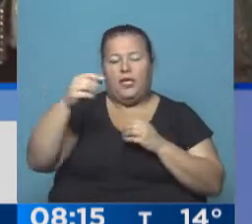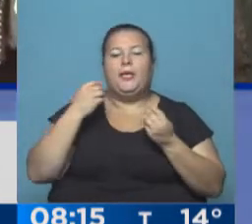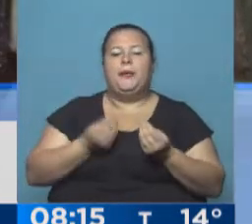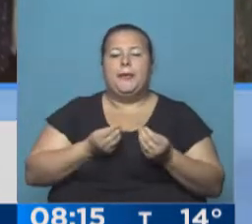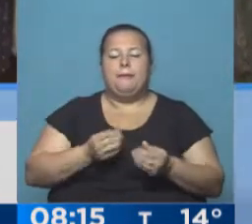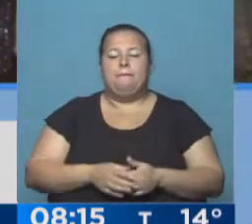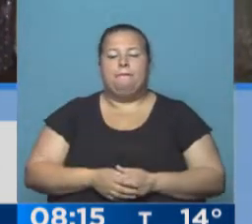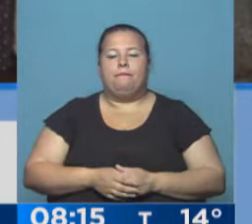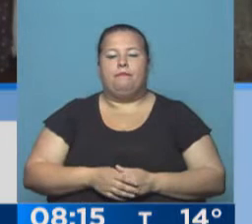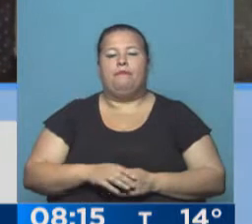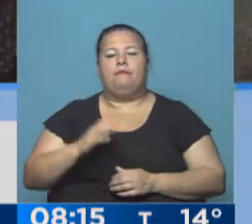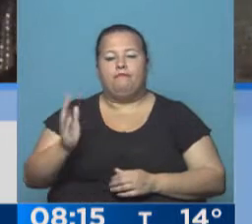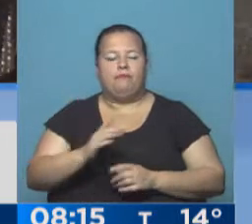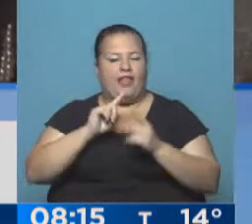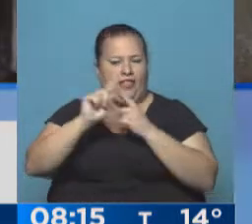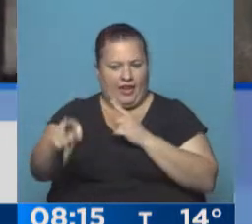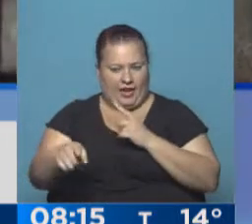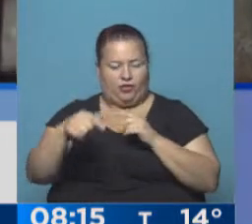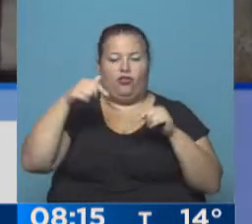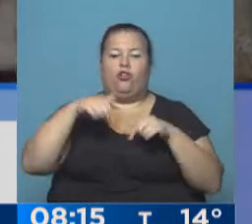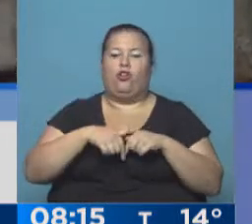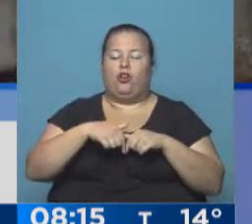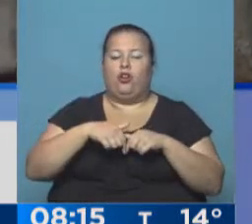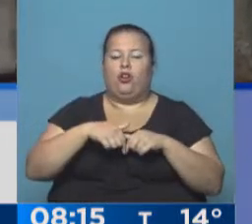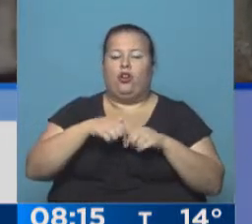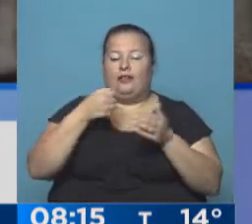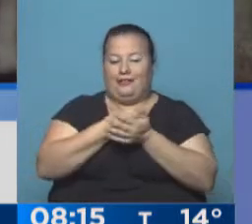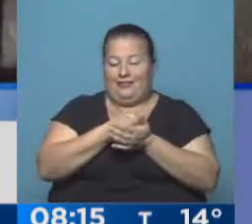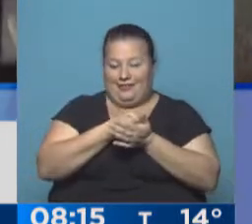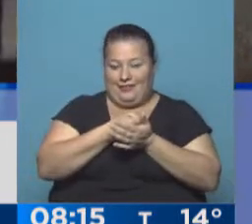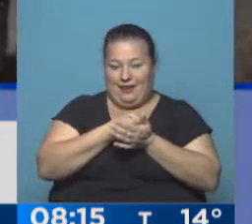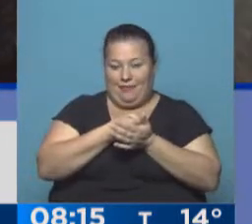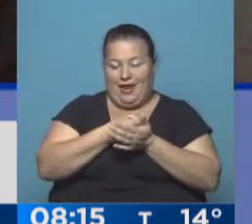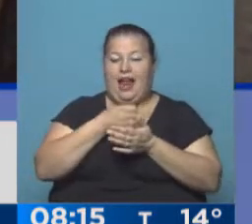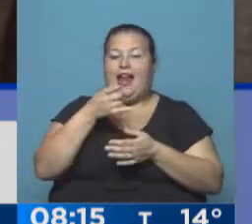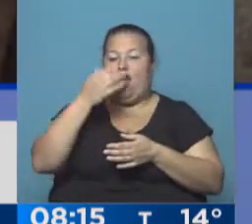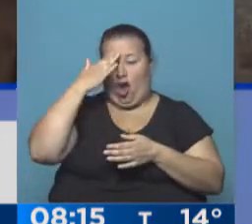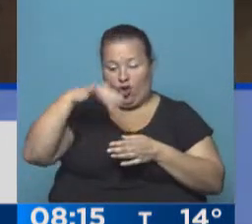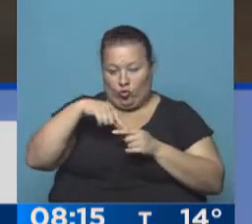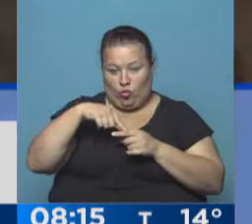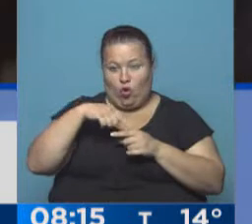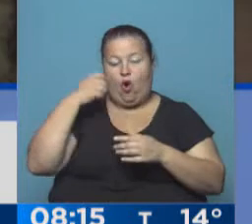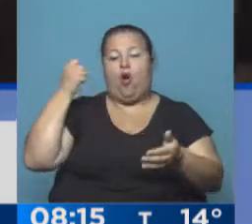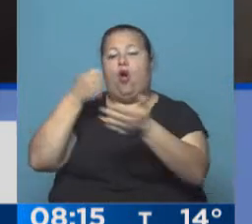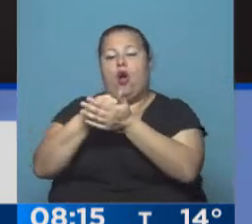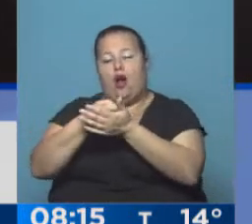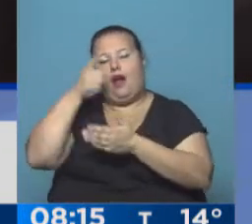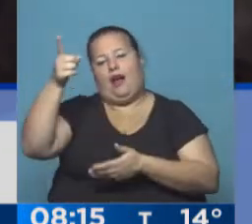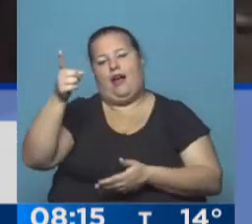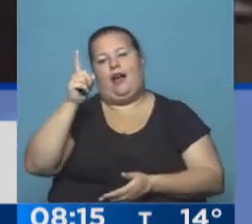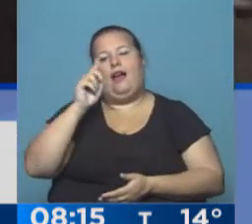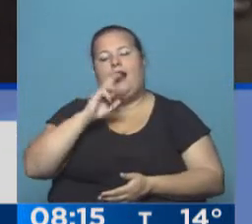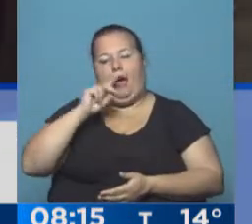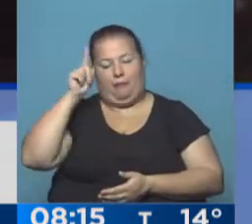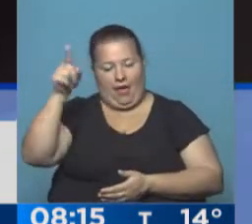lo harán en forma directa. Unirán la terminal ferroviaria de Constitución con el